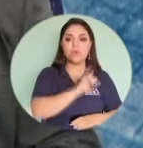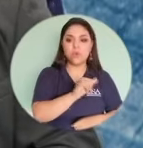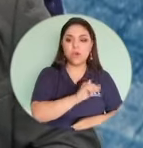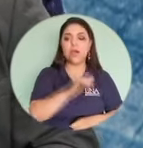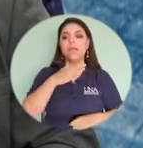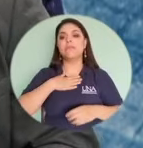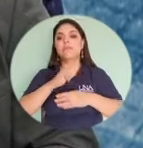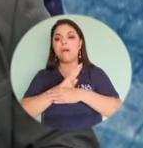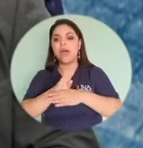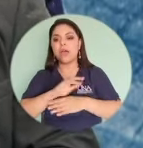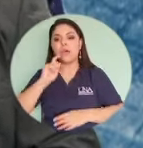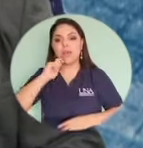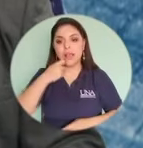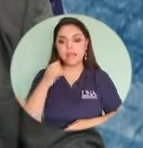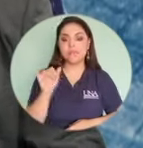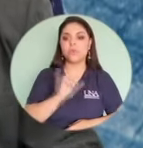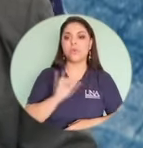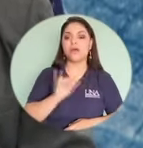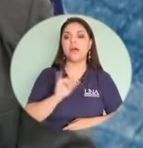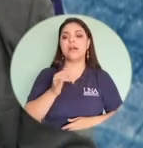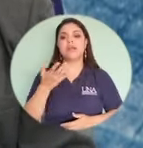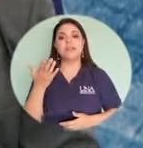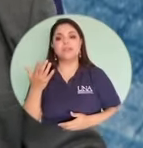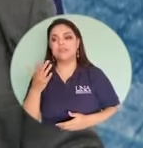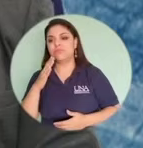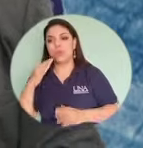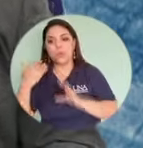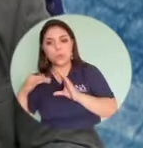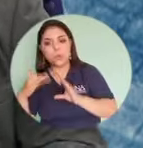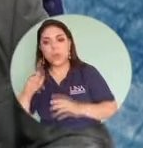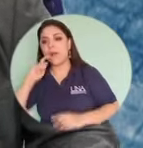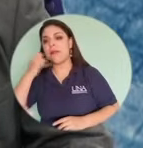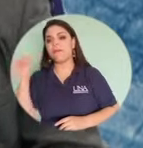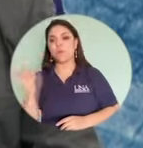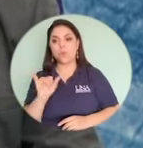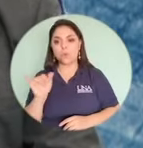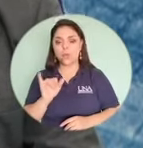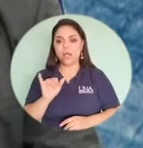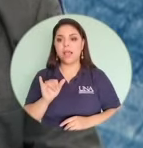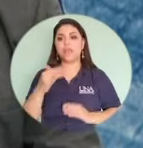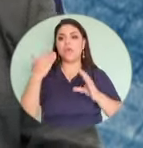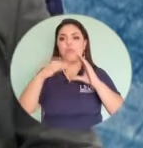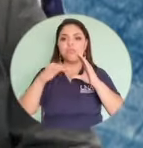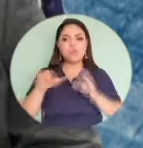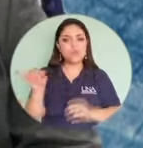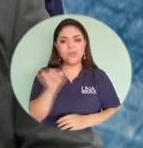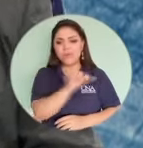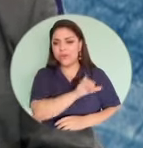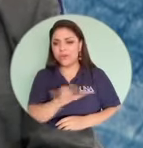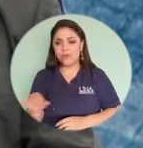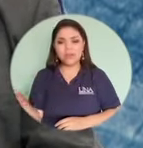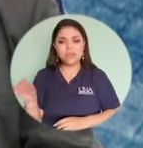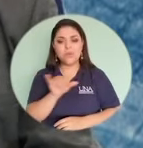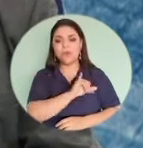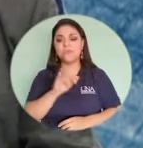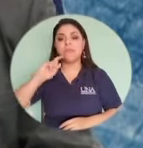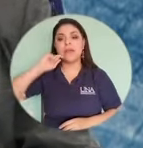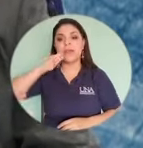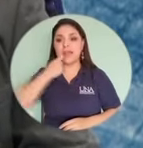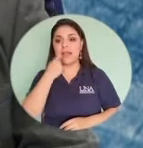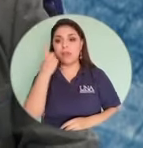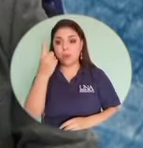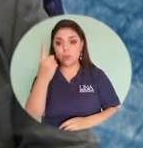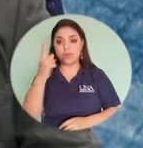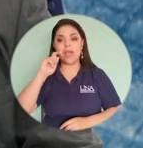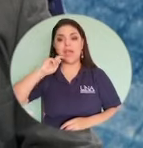banco, para absolutamente todo lo que tenga que hacer. Si manejo para correos electrónicos, si manejo la